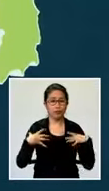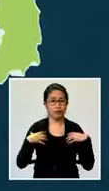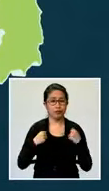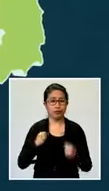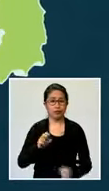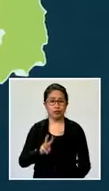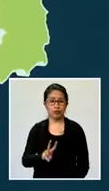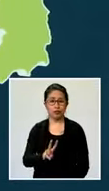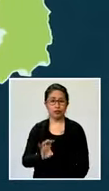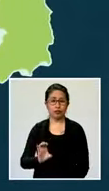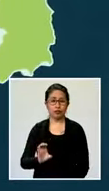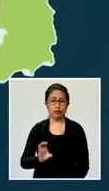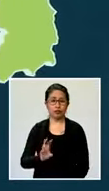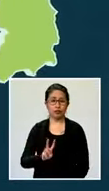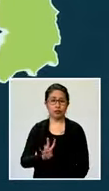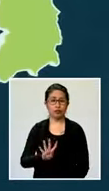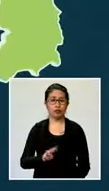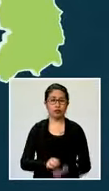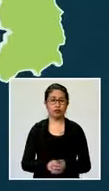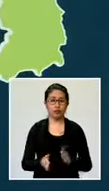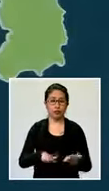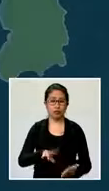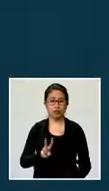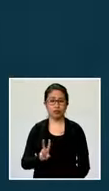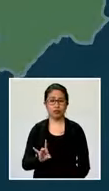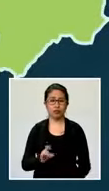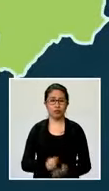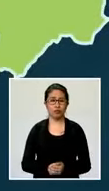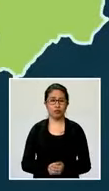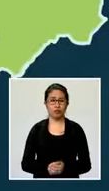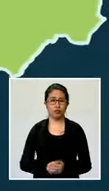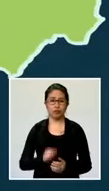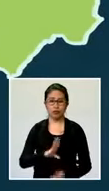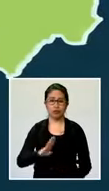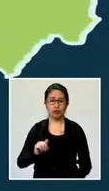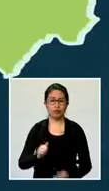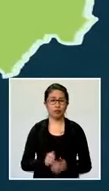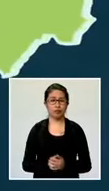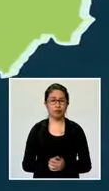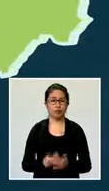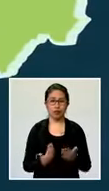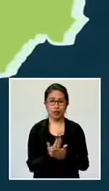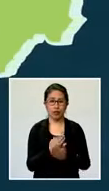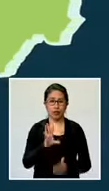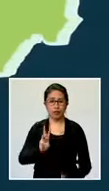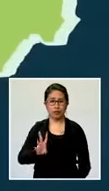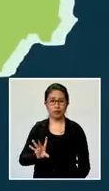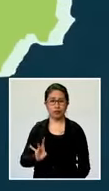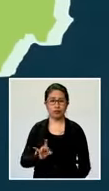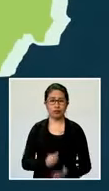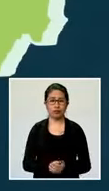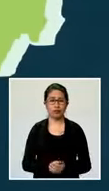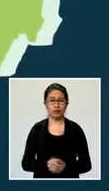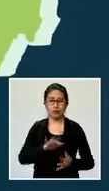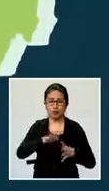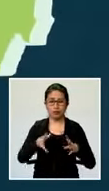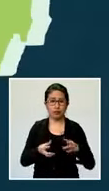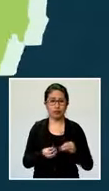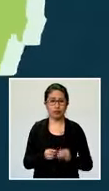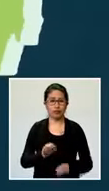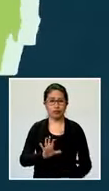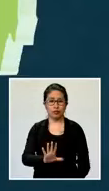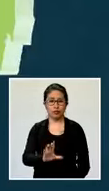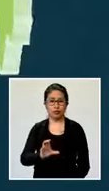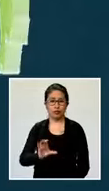242, decesos, 28. Departamento de Cochabamba, nuevos contagios, 68, personas